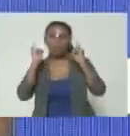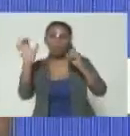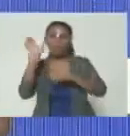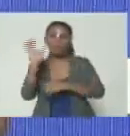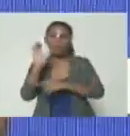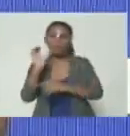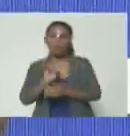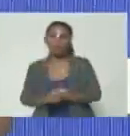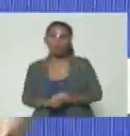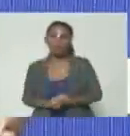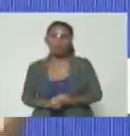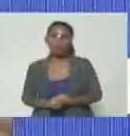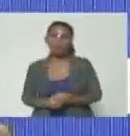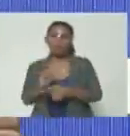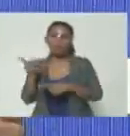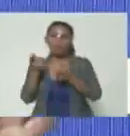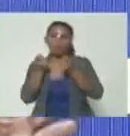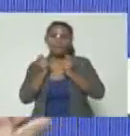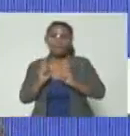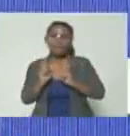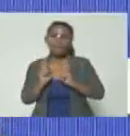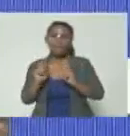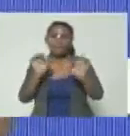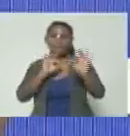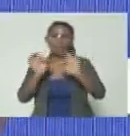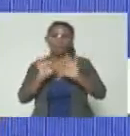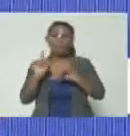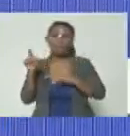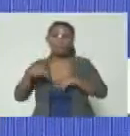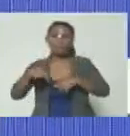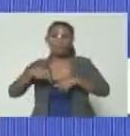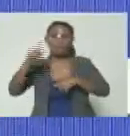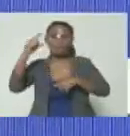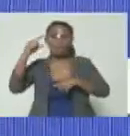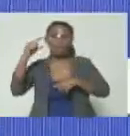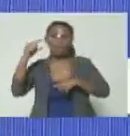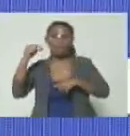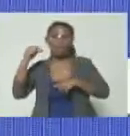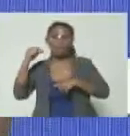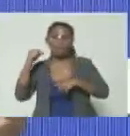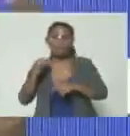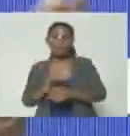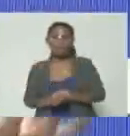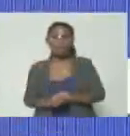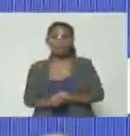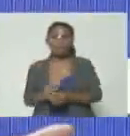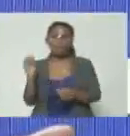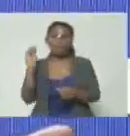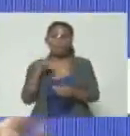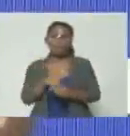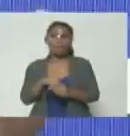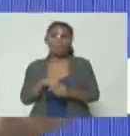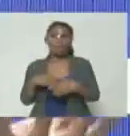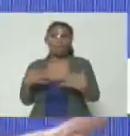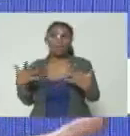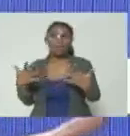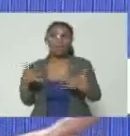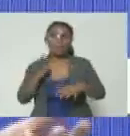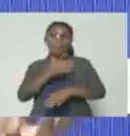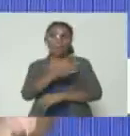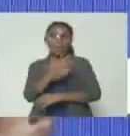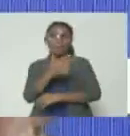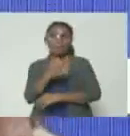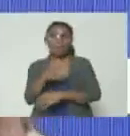de este intento que se preparaba para estos días dentro de de lo que parecía